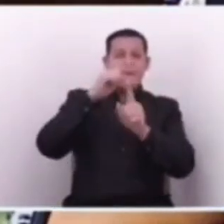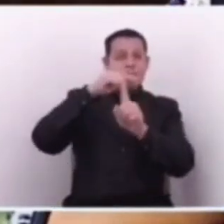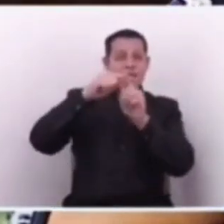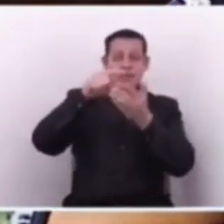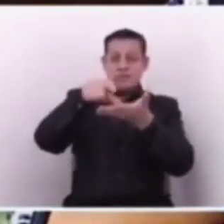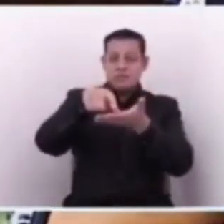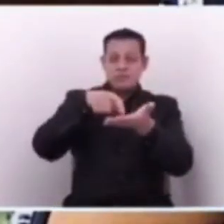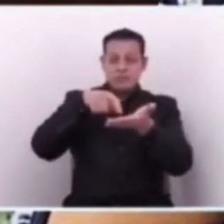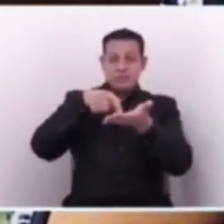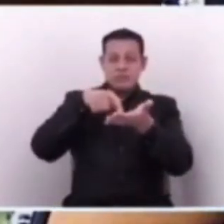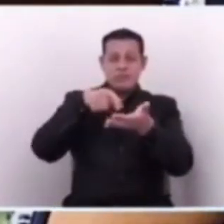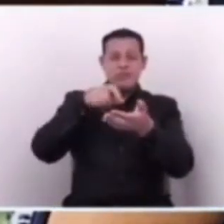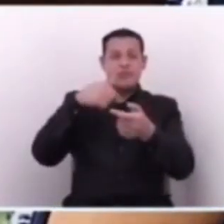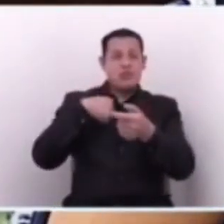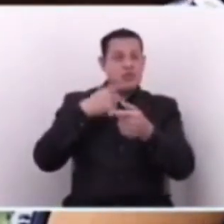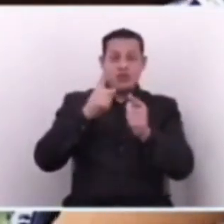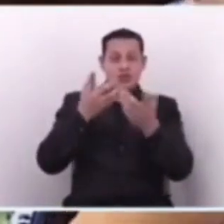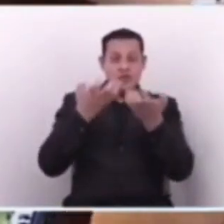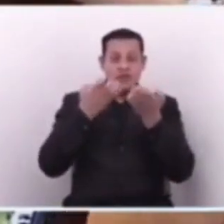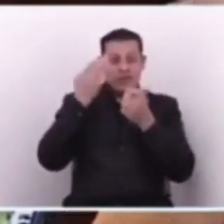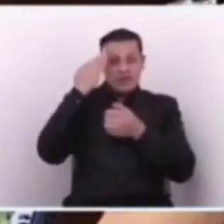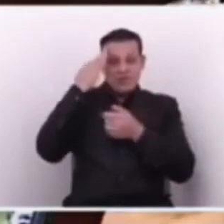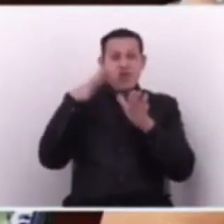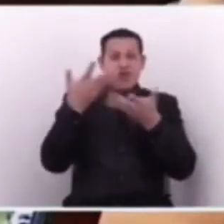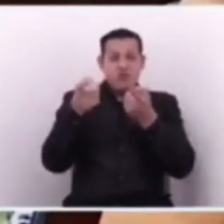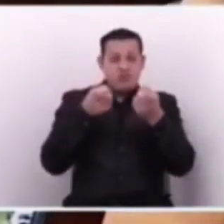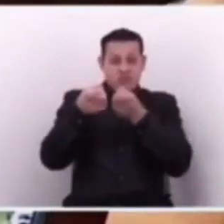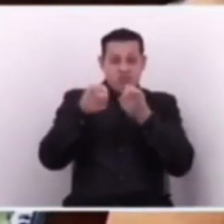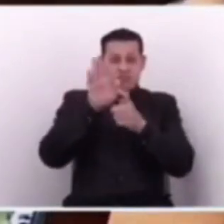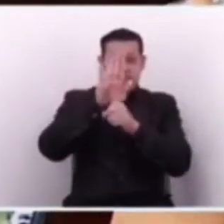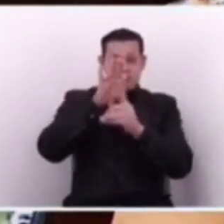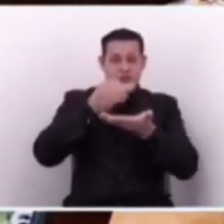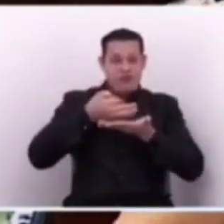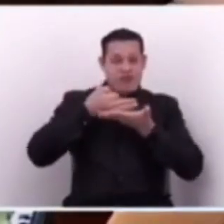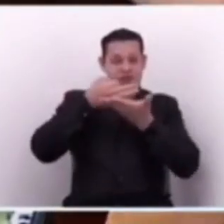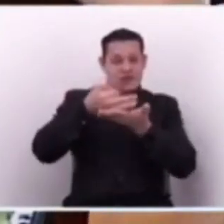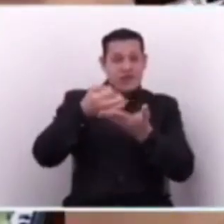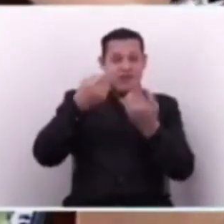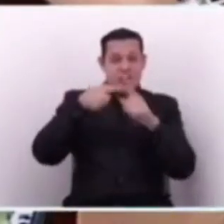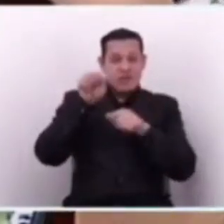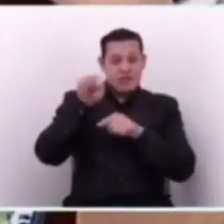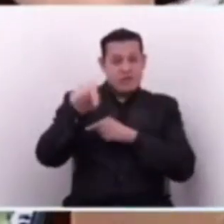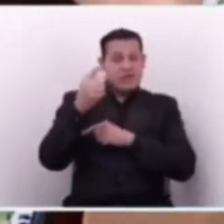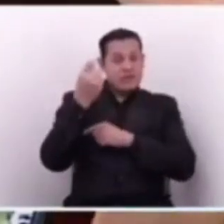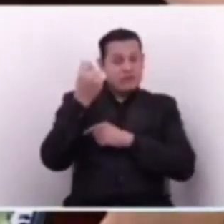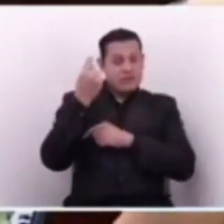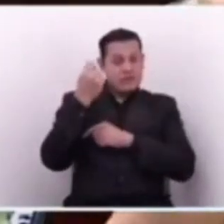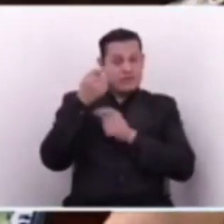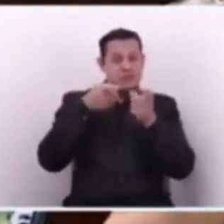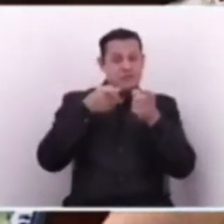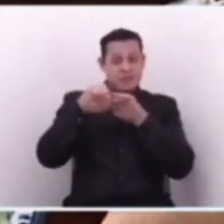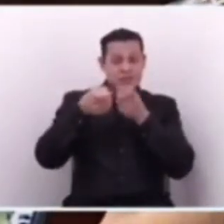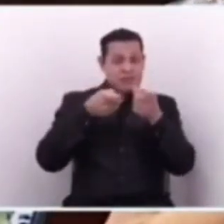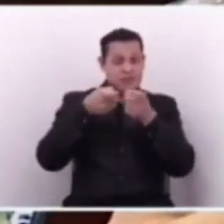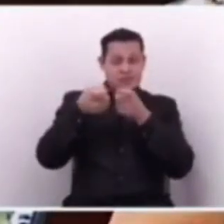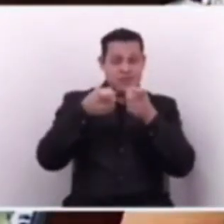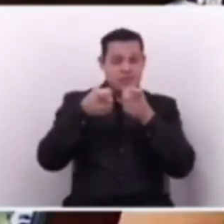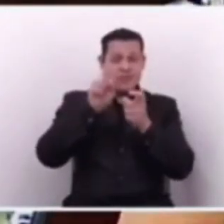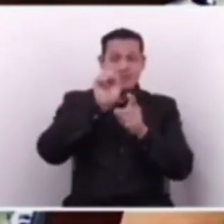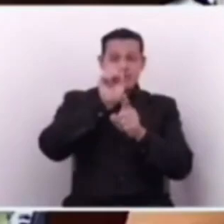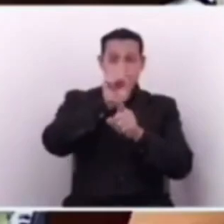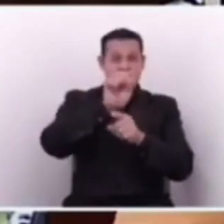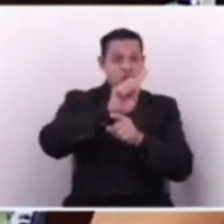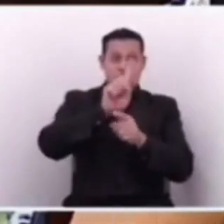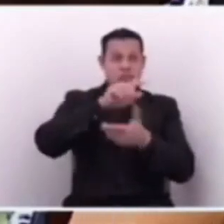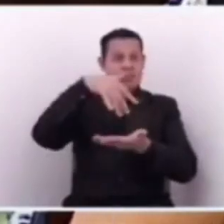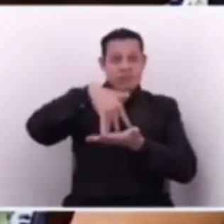tarjetas de crédito. Yo no quisiera saber cómo manejan ustedes sus finanzas, pero este dinero que están manejando no es